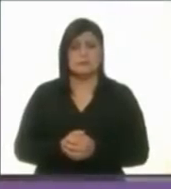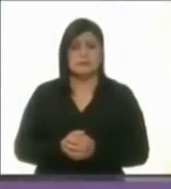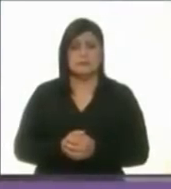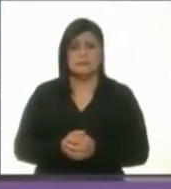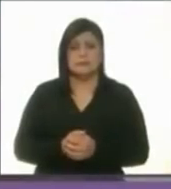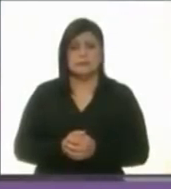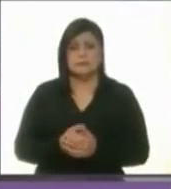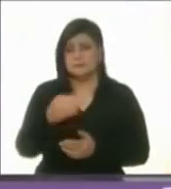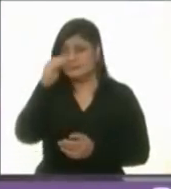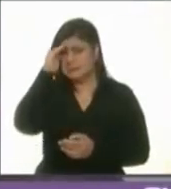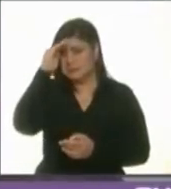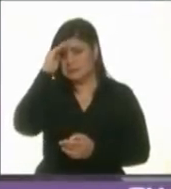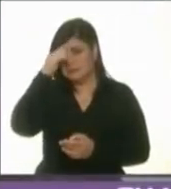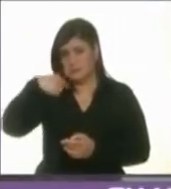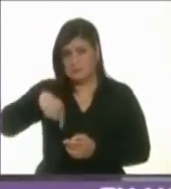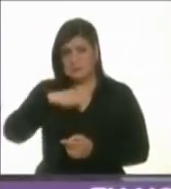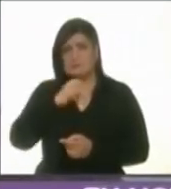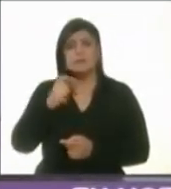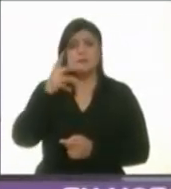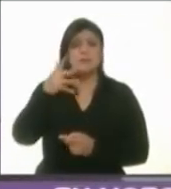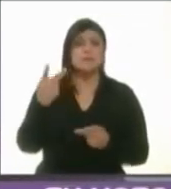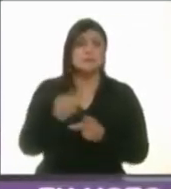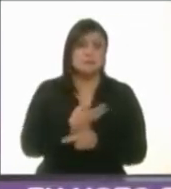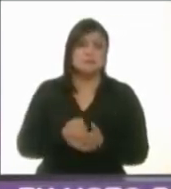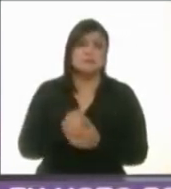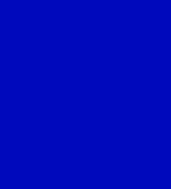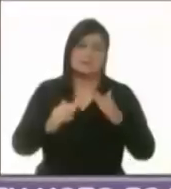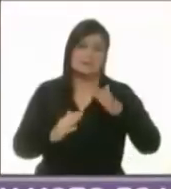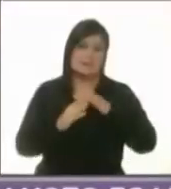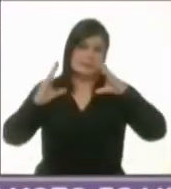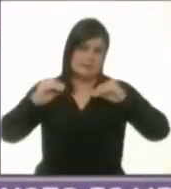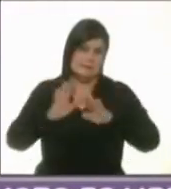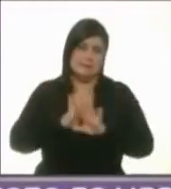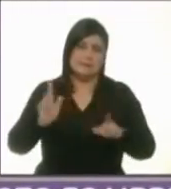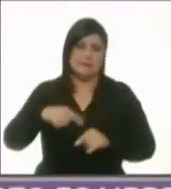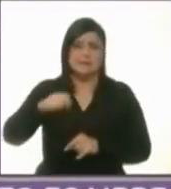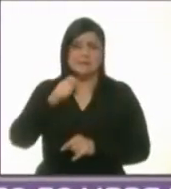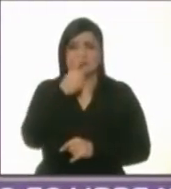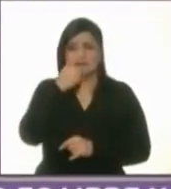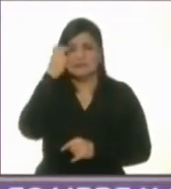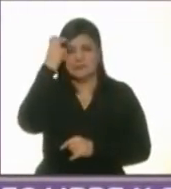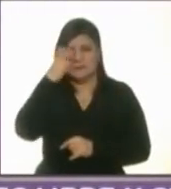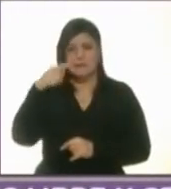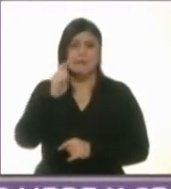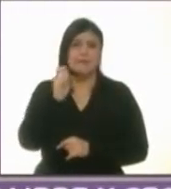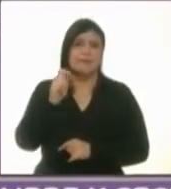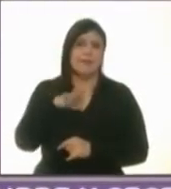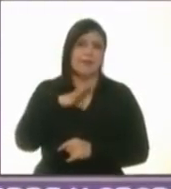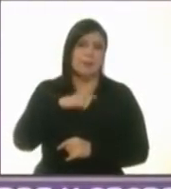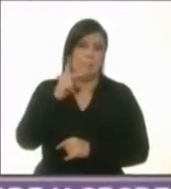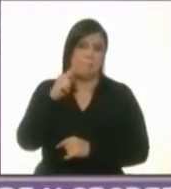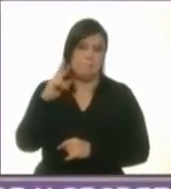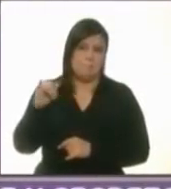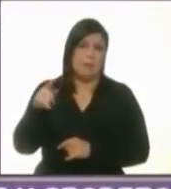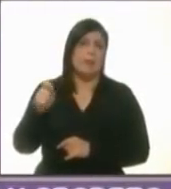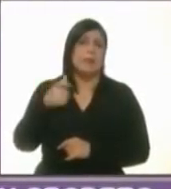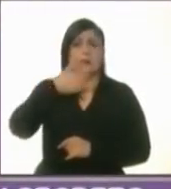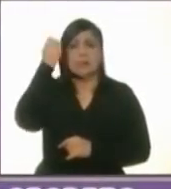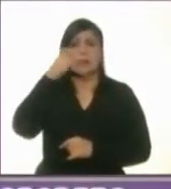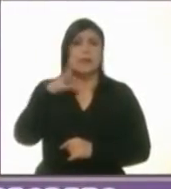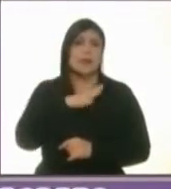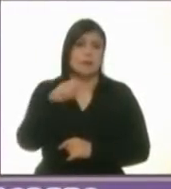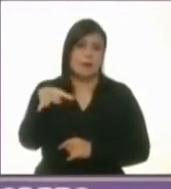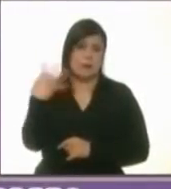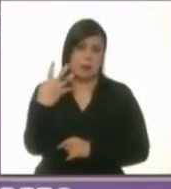Pensemos en lo que va a pasar. Tiempo candidato, muchísimas gracias. Miquel Arriola del Partido Revolucionario Institucional, le sobran